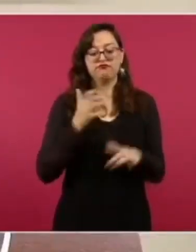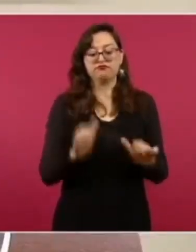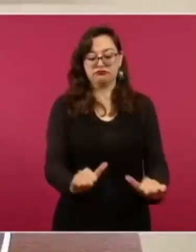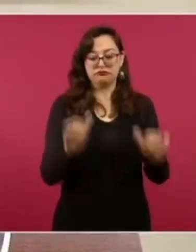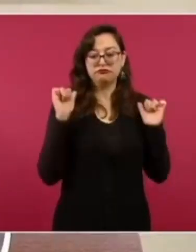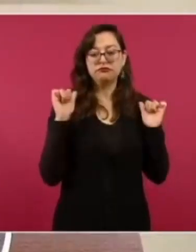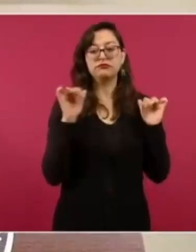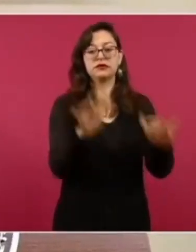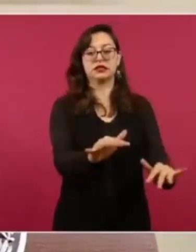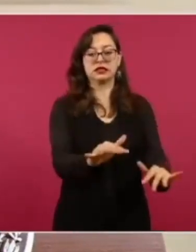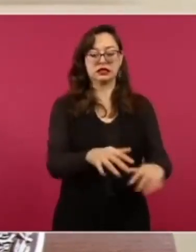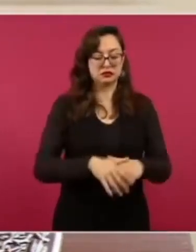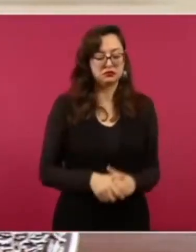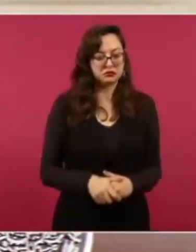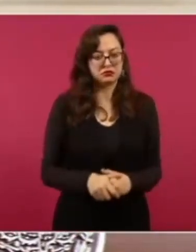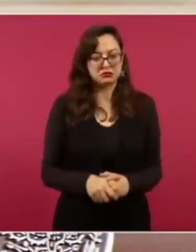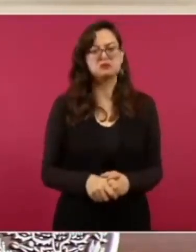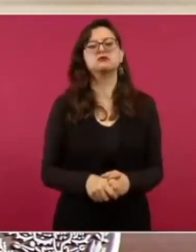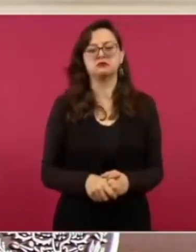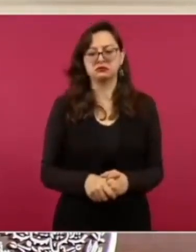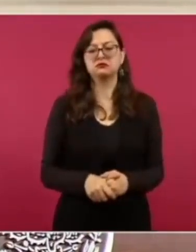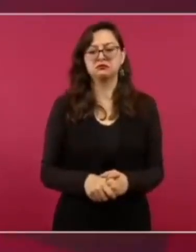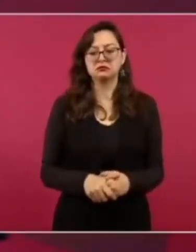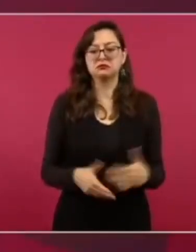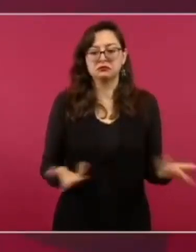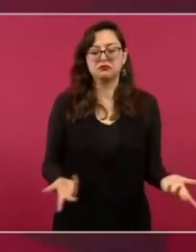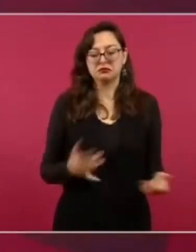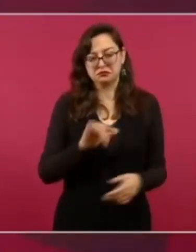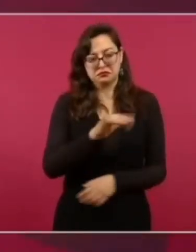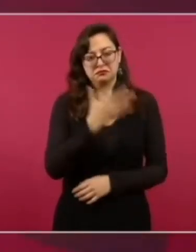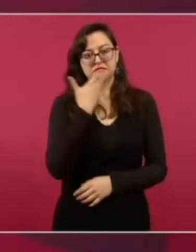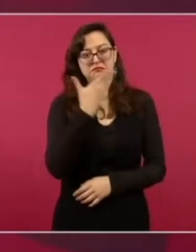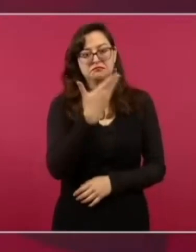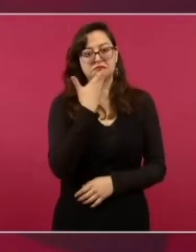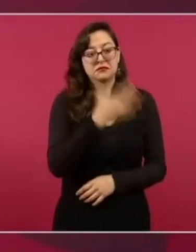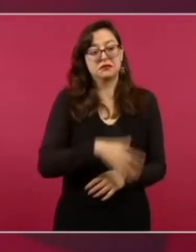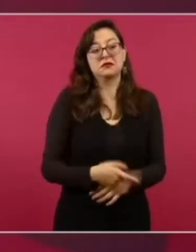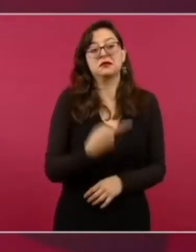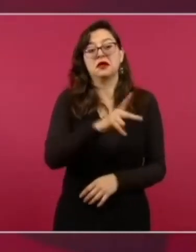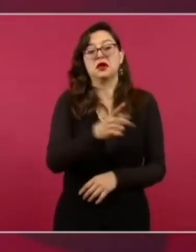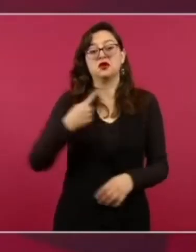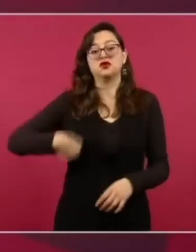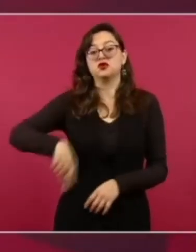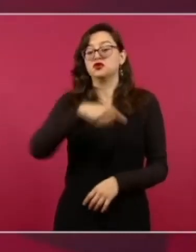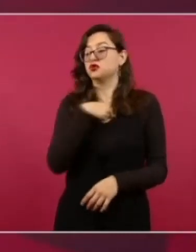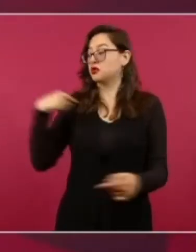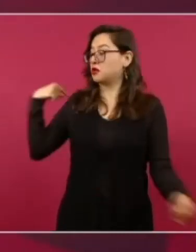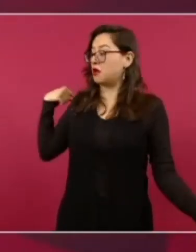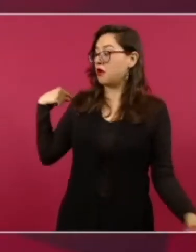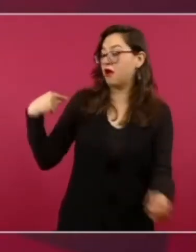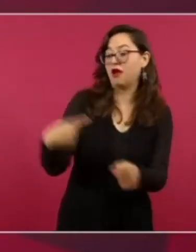Pero no no formar lograr la cantidad que hay marcha de la ciudad